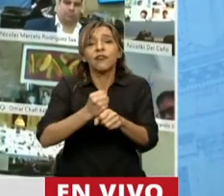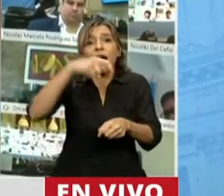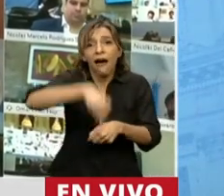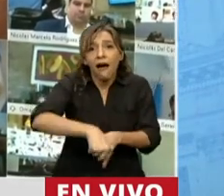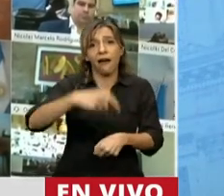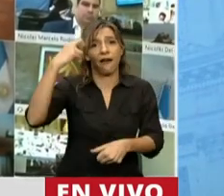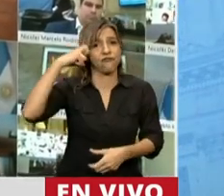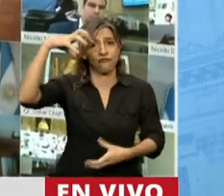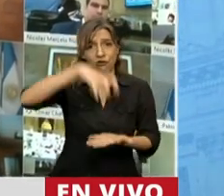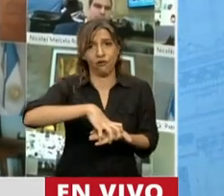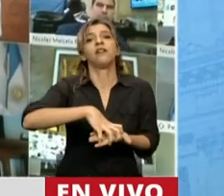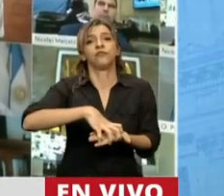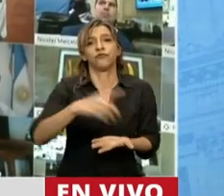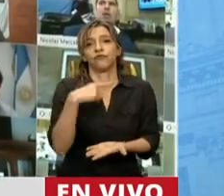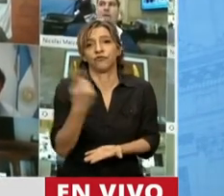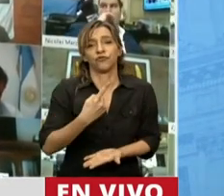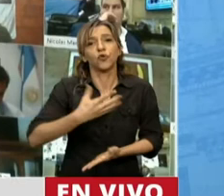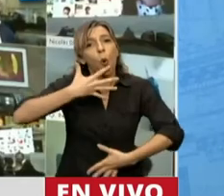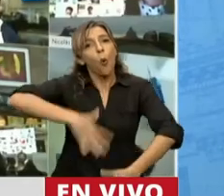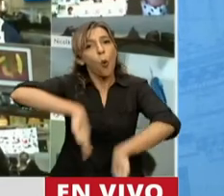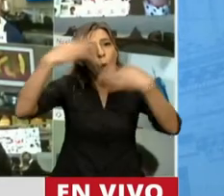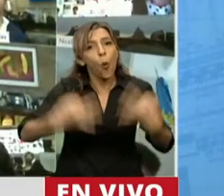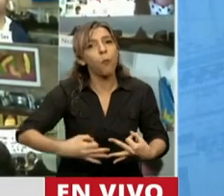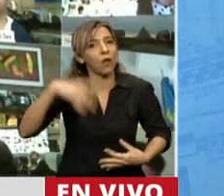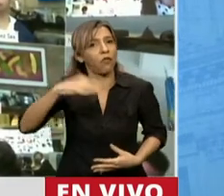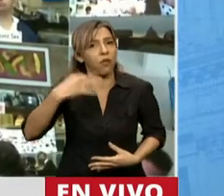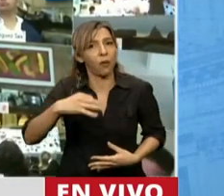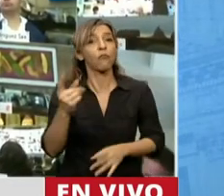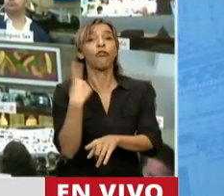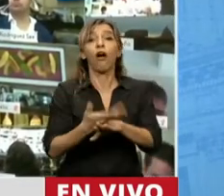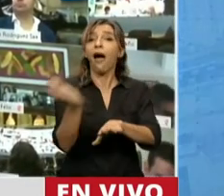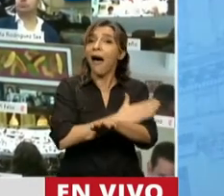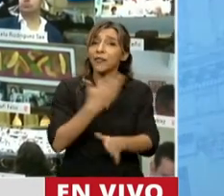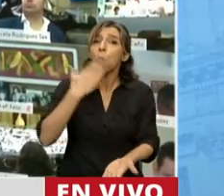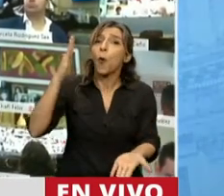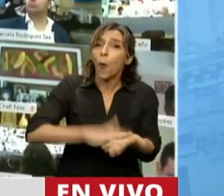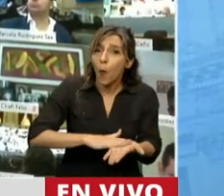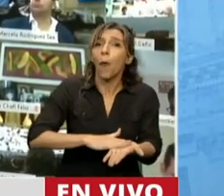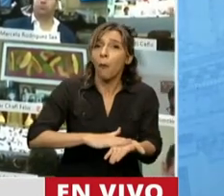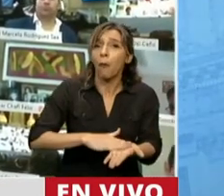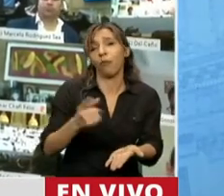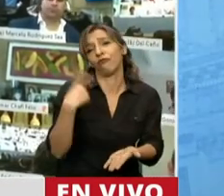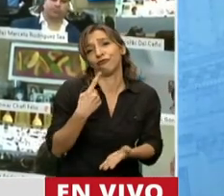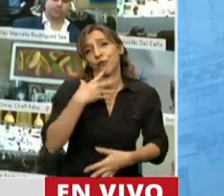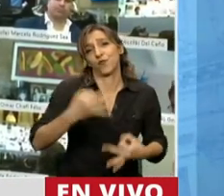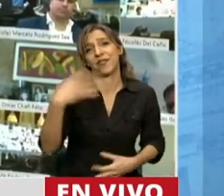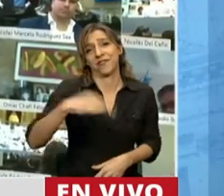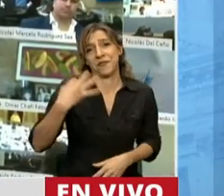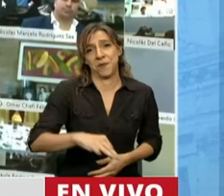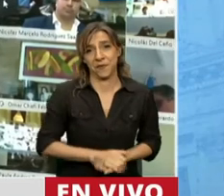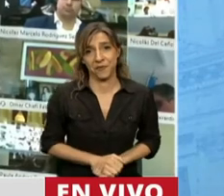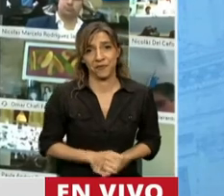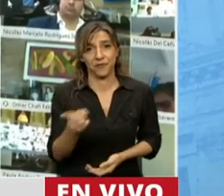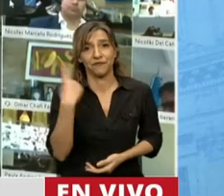Pues cumplamos entonces fielmente con los preceptos que juramos defender y honrar. Y no pongamos en duda esa democracia